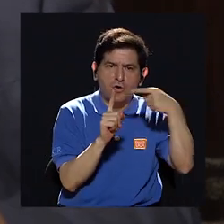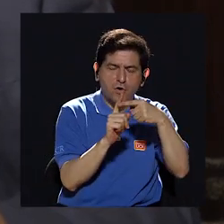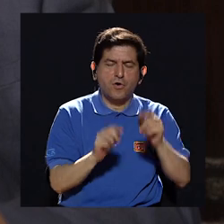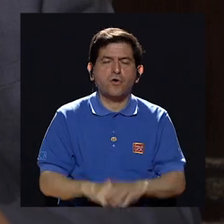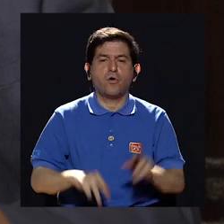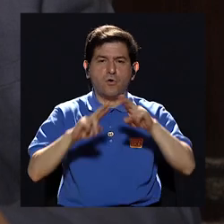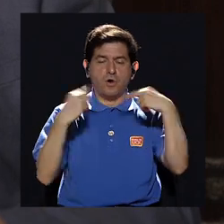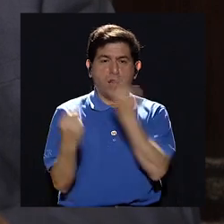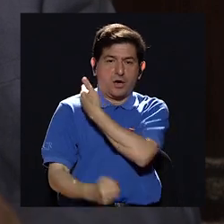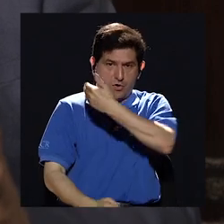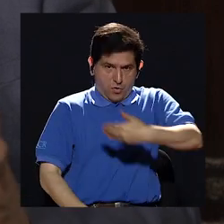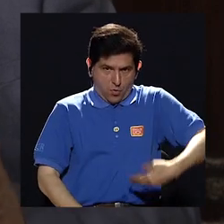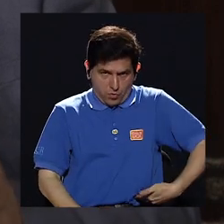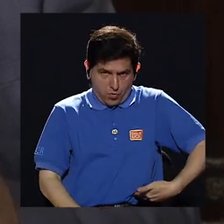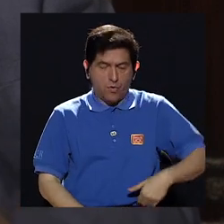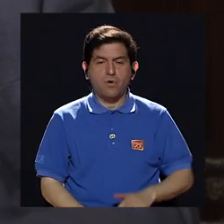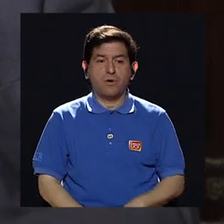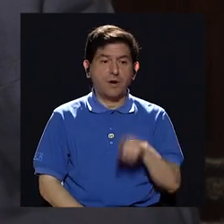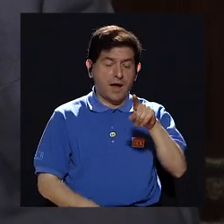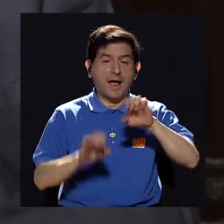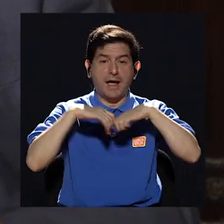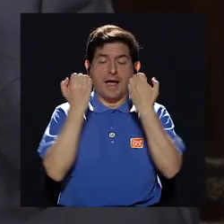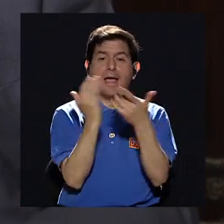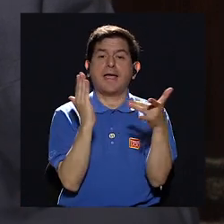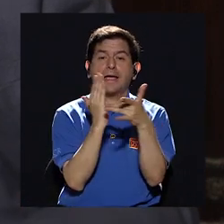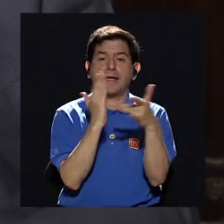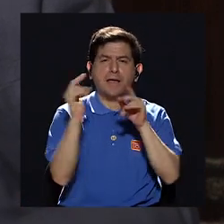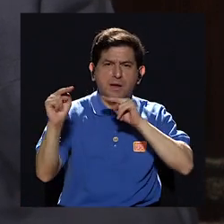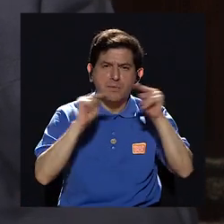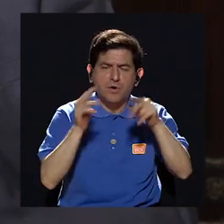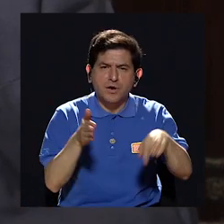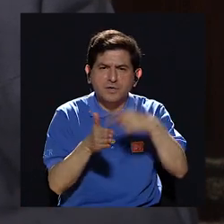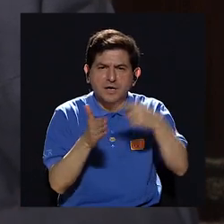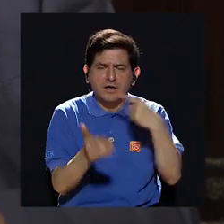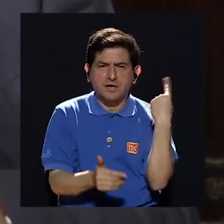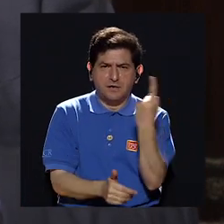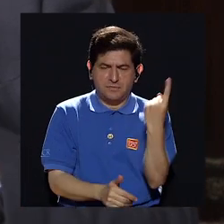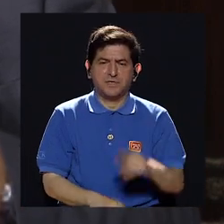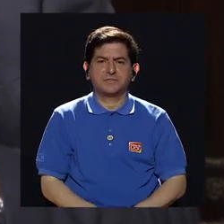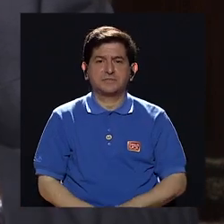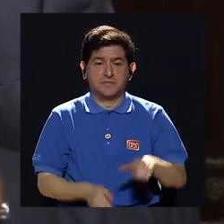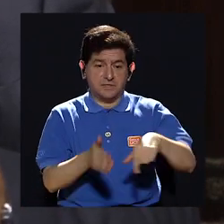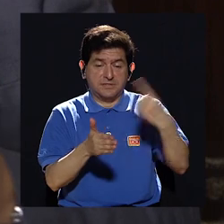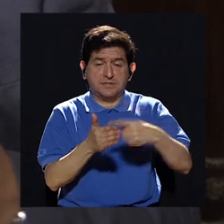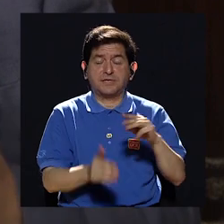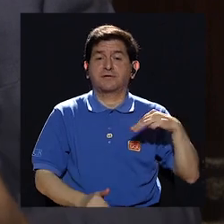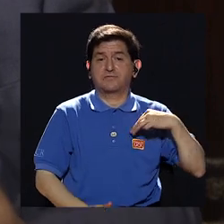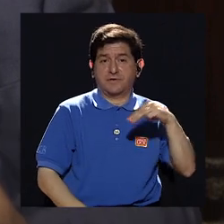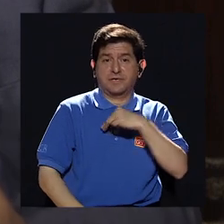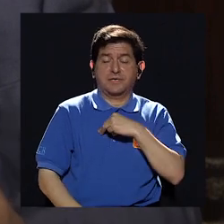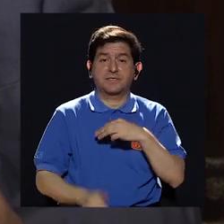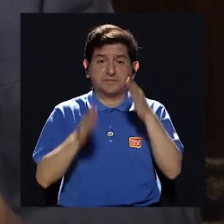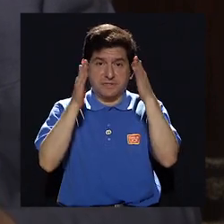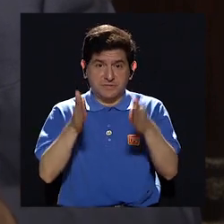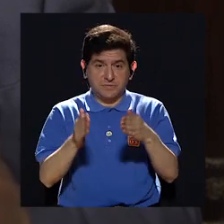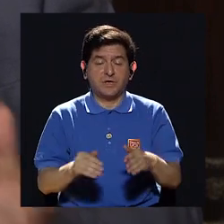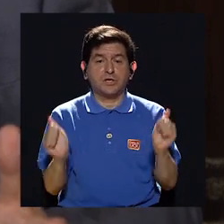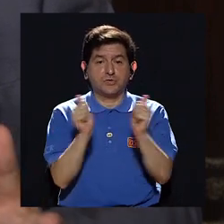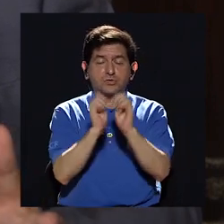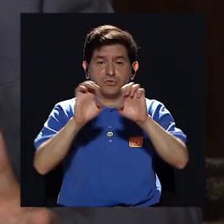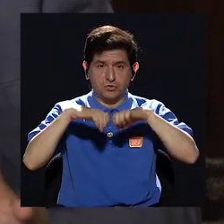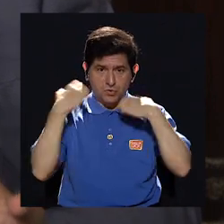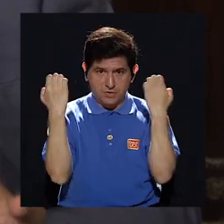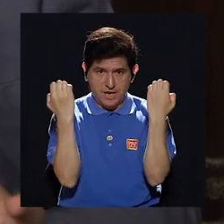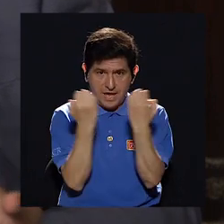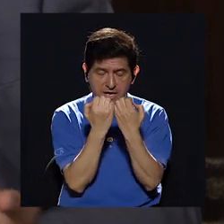las cúmeres presidenciales donde los equipos técnicos negociábamos a veces solos en otros momentos los cancilleres junto con los equipos técnicos